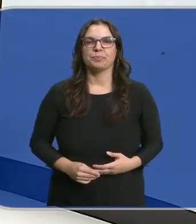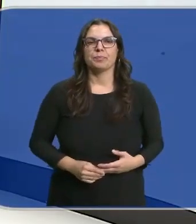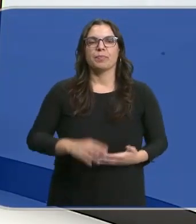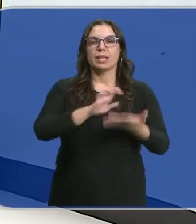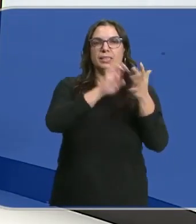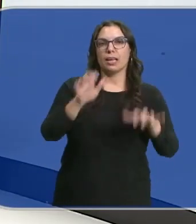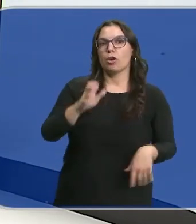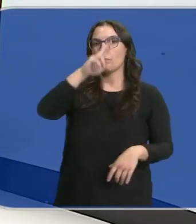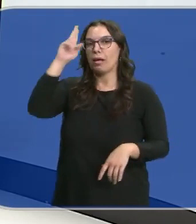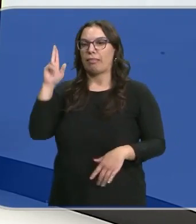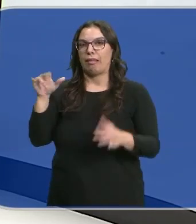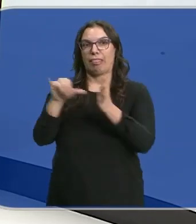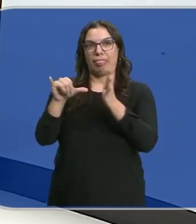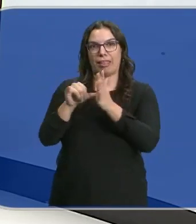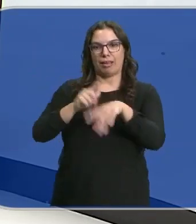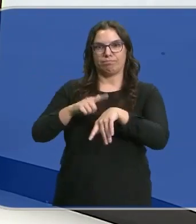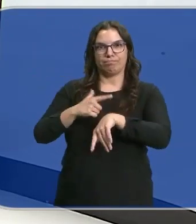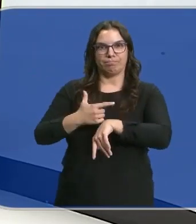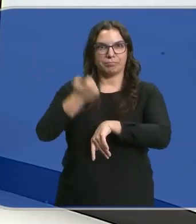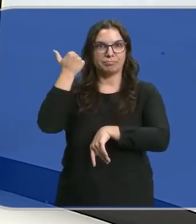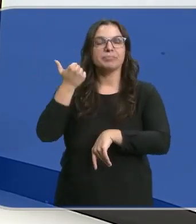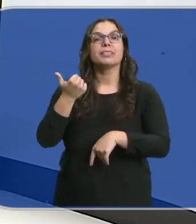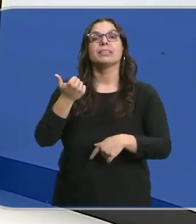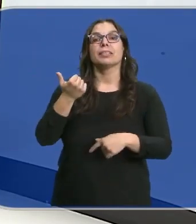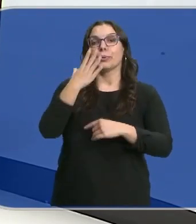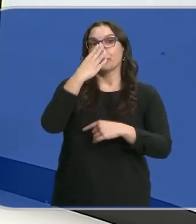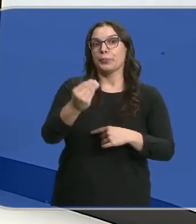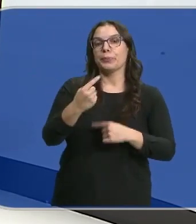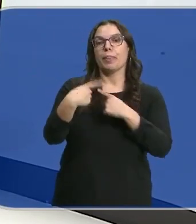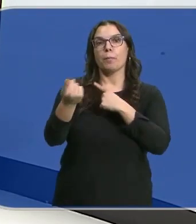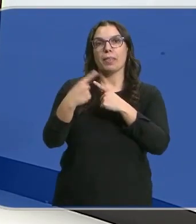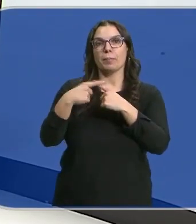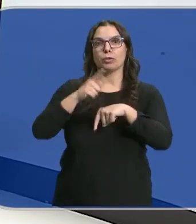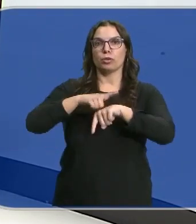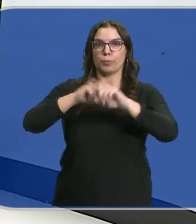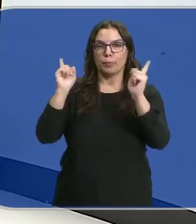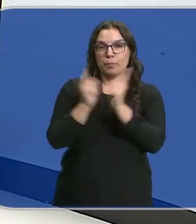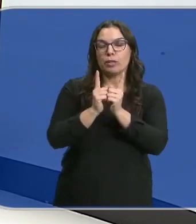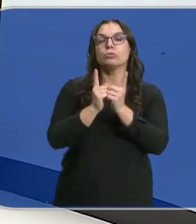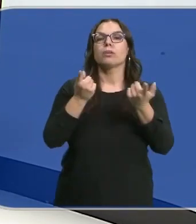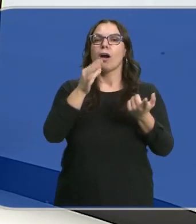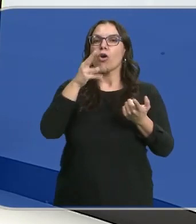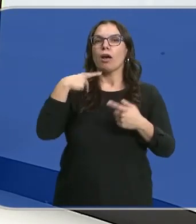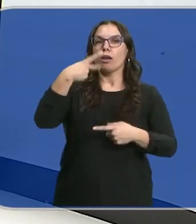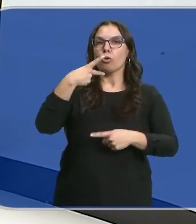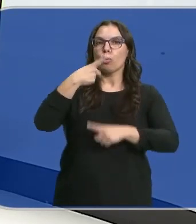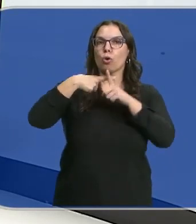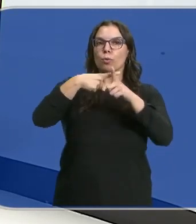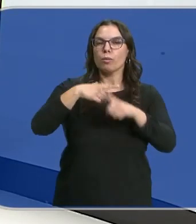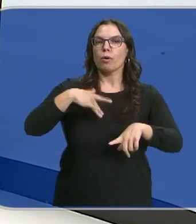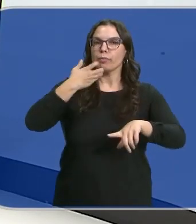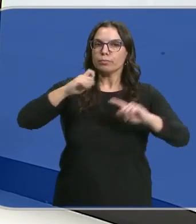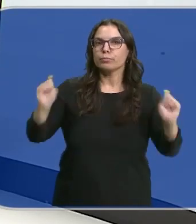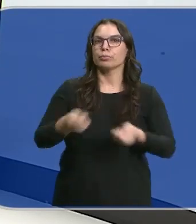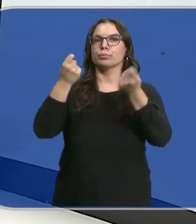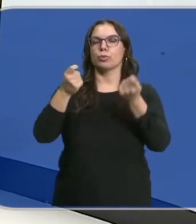Castilla y León y Madrid están cada vez más cerca. La alta velocidad ha reducido el tiempo en los desplazamientos y ambas comunidades pueden compartir, por ejemplo, la